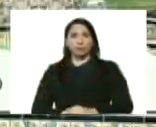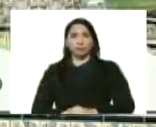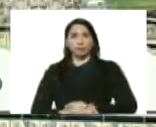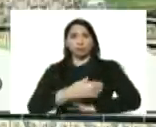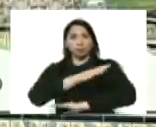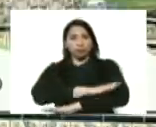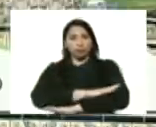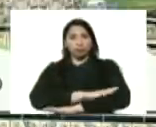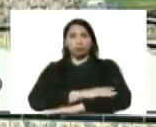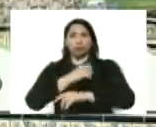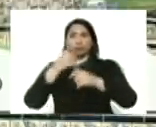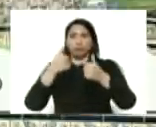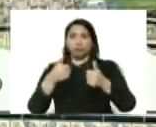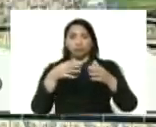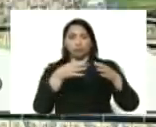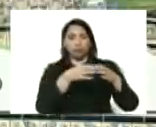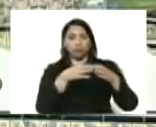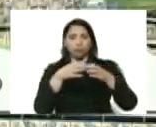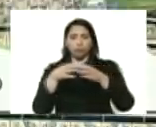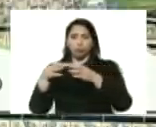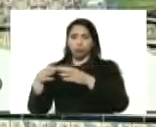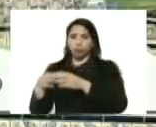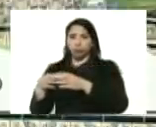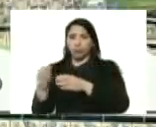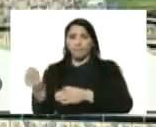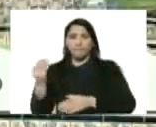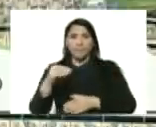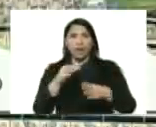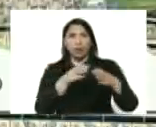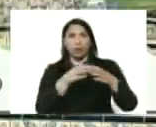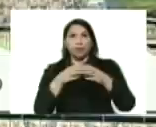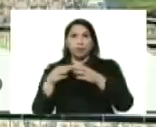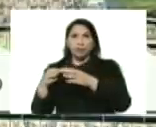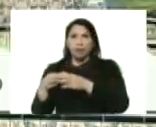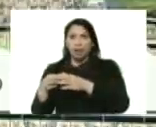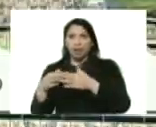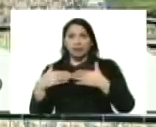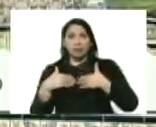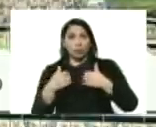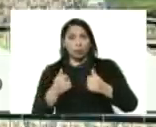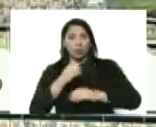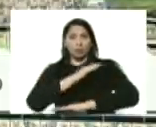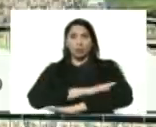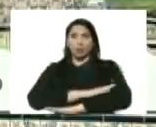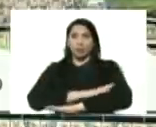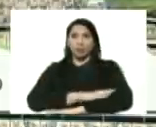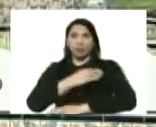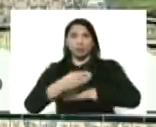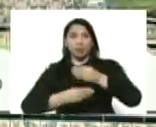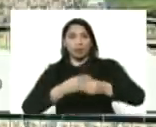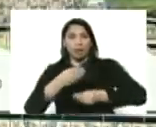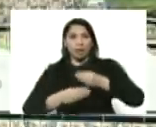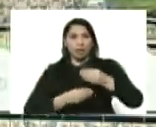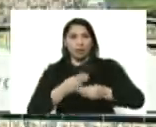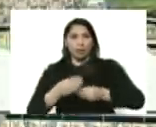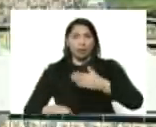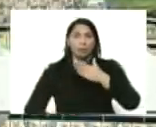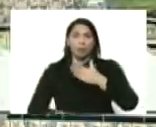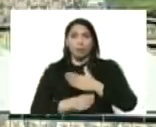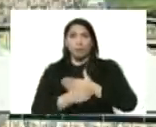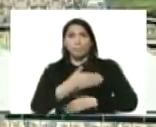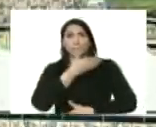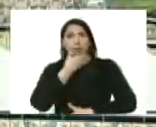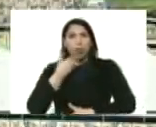disciplinada, organizada, organizada. Mientras más organizada, segura y disciplinada lo hagamos, va a salir mejor